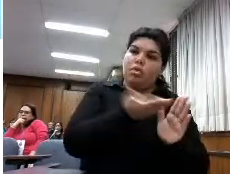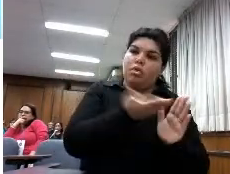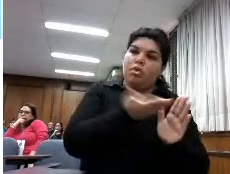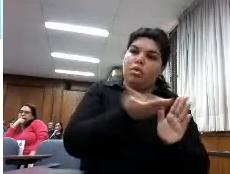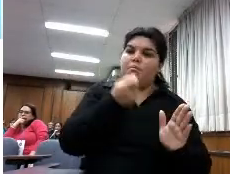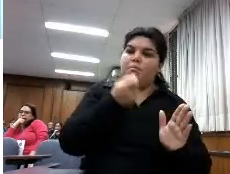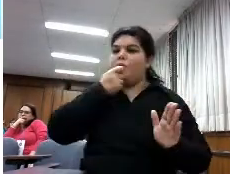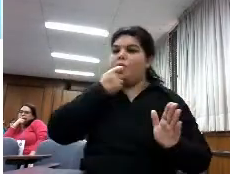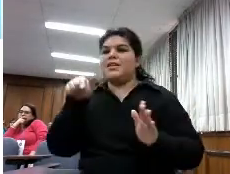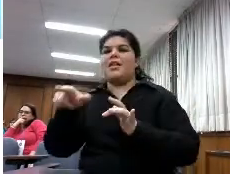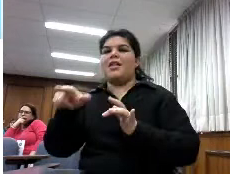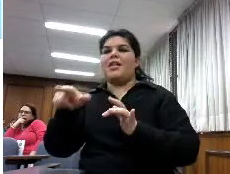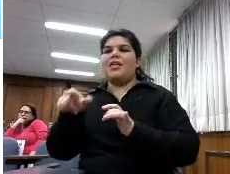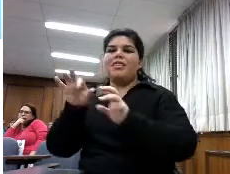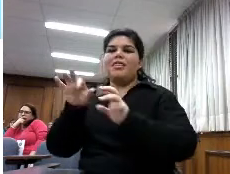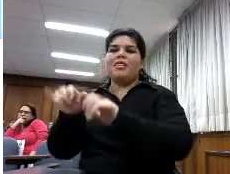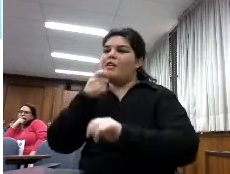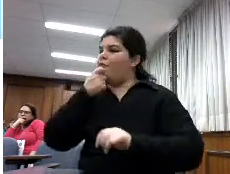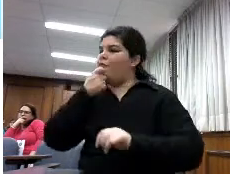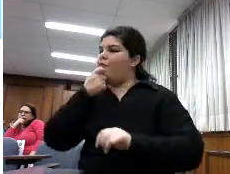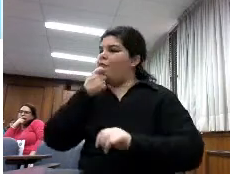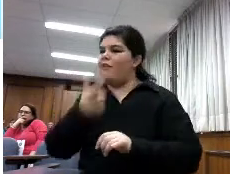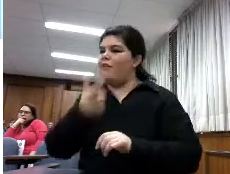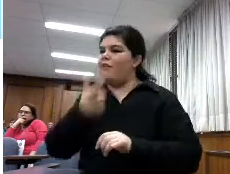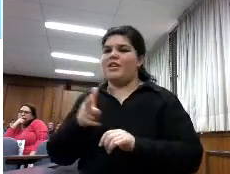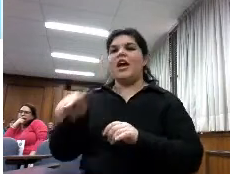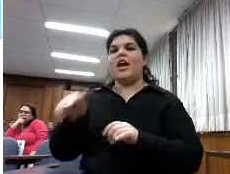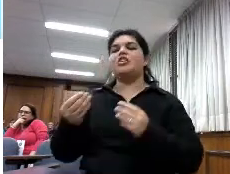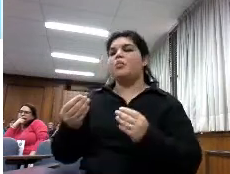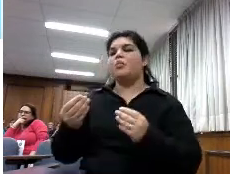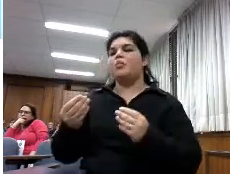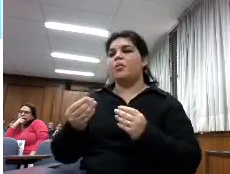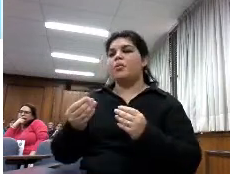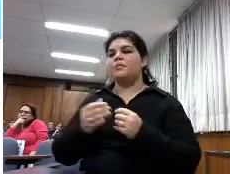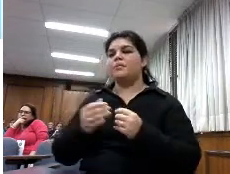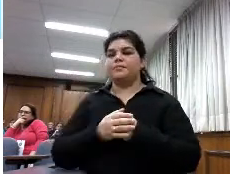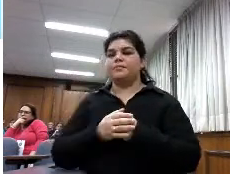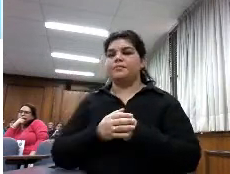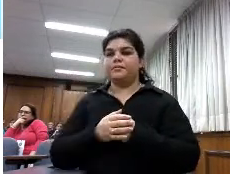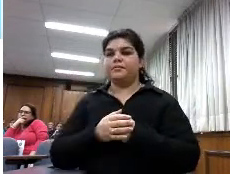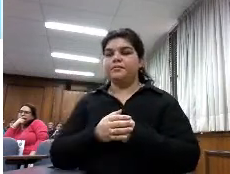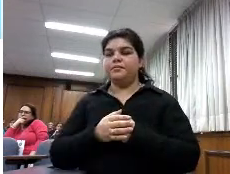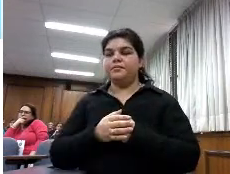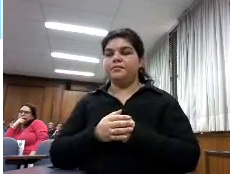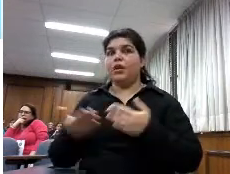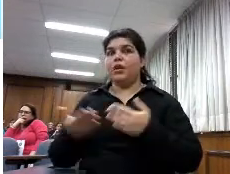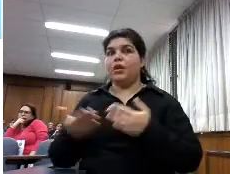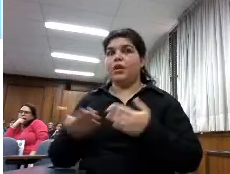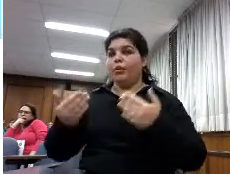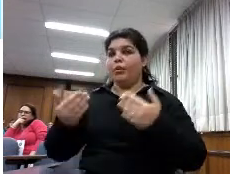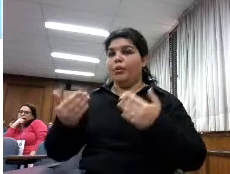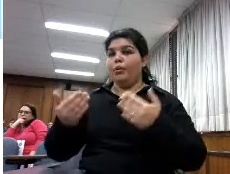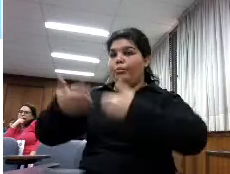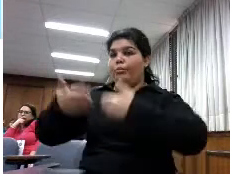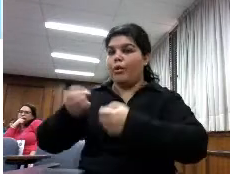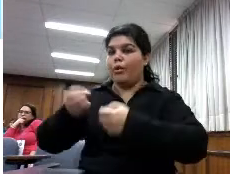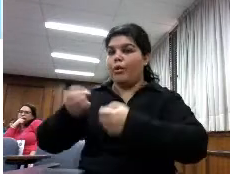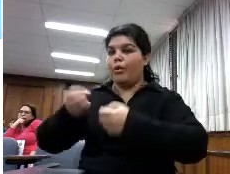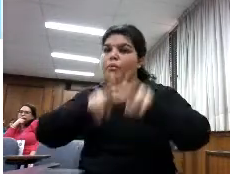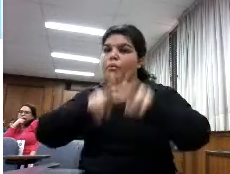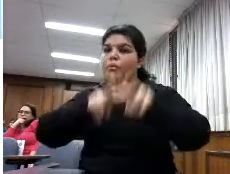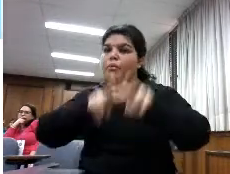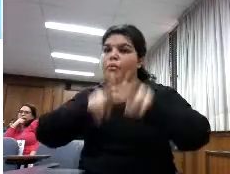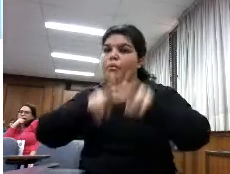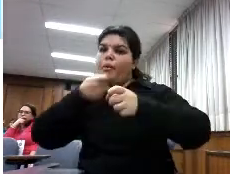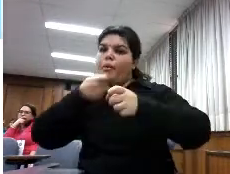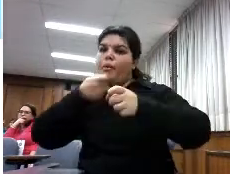donde simplemente tú tienes una posibilidad de buscabilidad mucho más amplia poder buscar un término